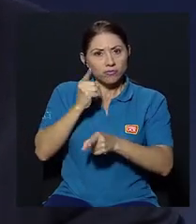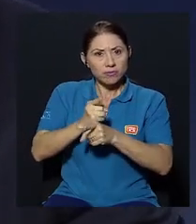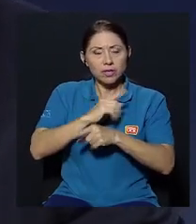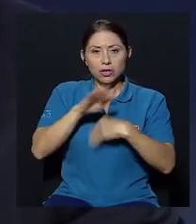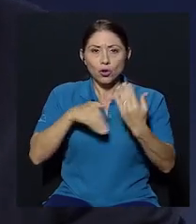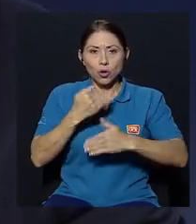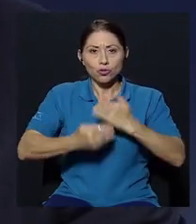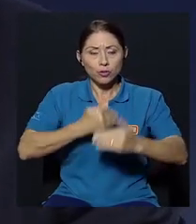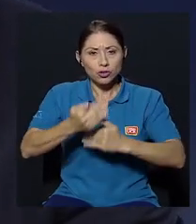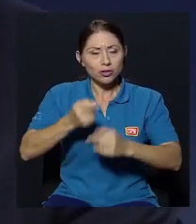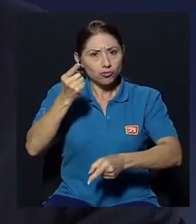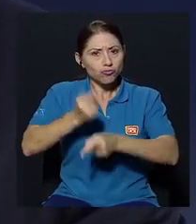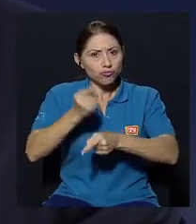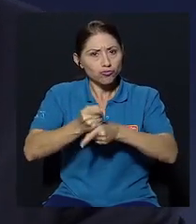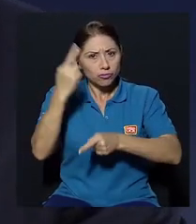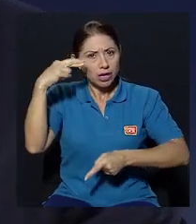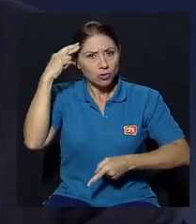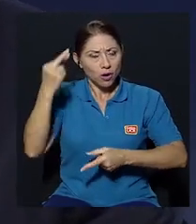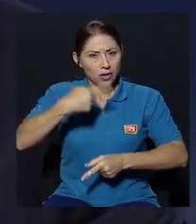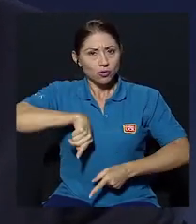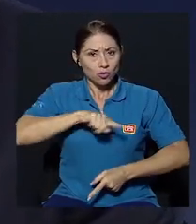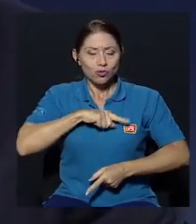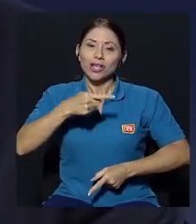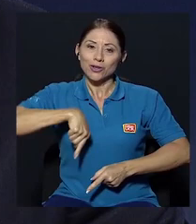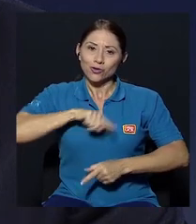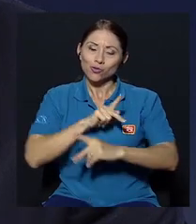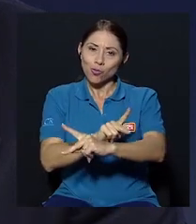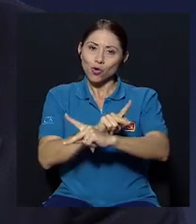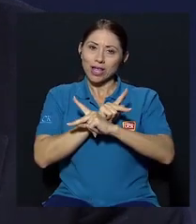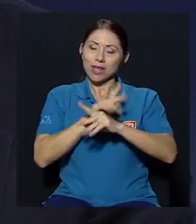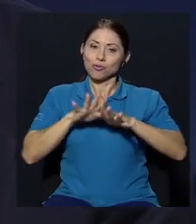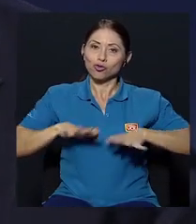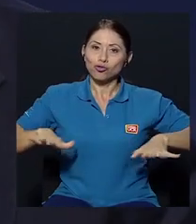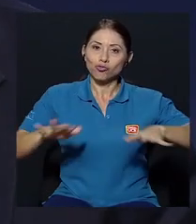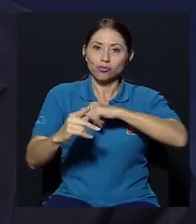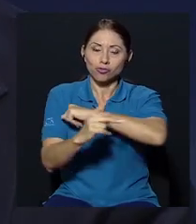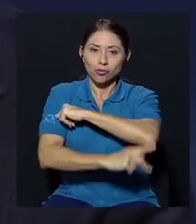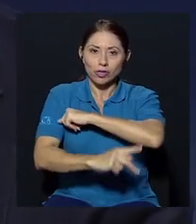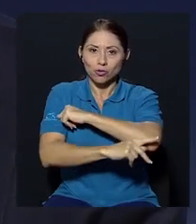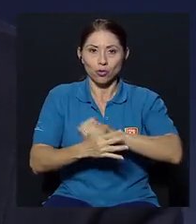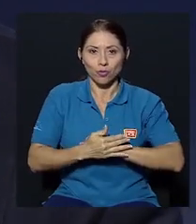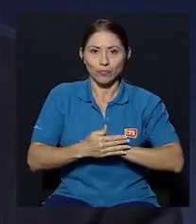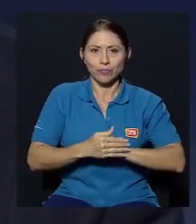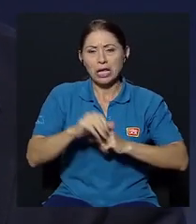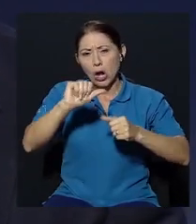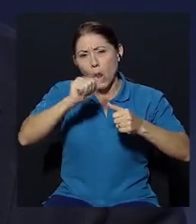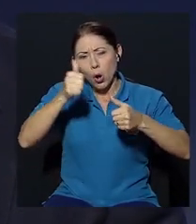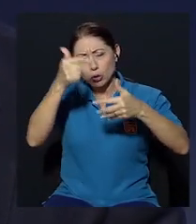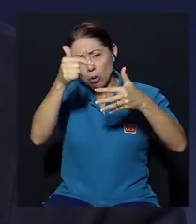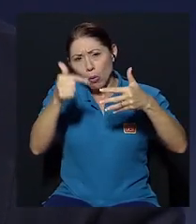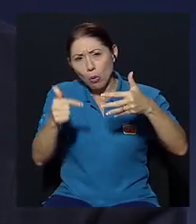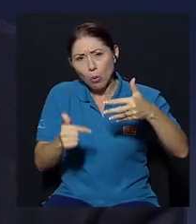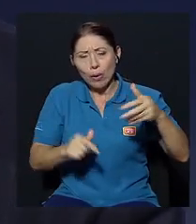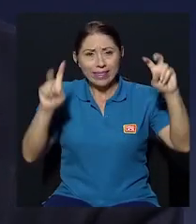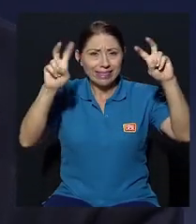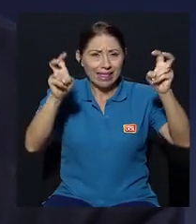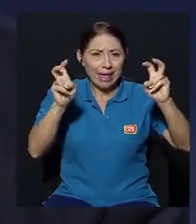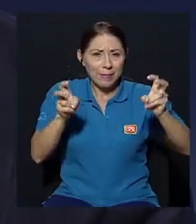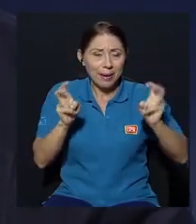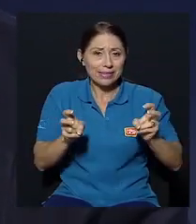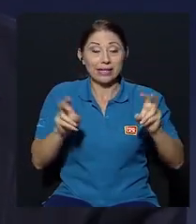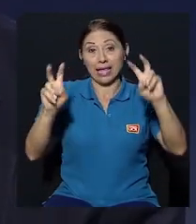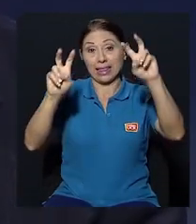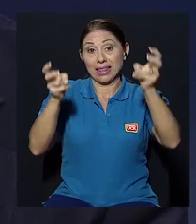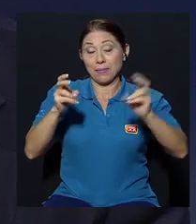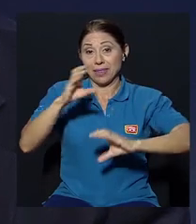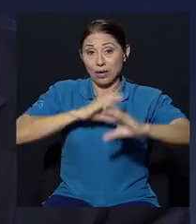nos dio la razón en todos los procesos nos ha dado la razón y protegimos la integridad de nuestro territorio bueno en otro